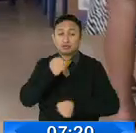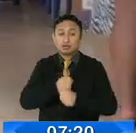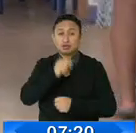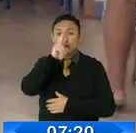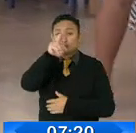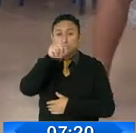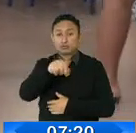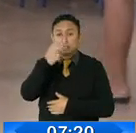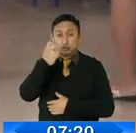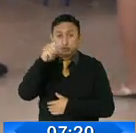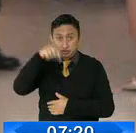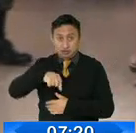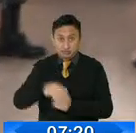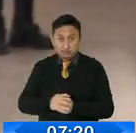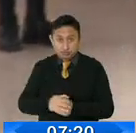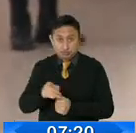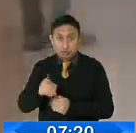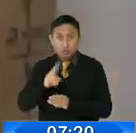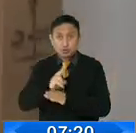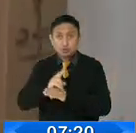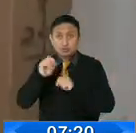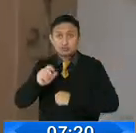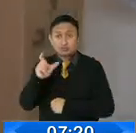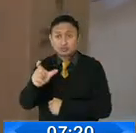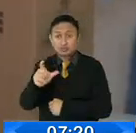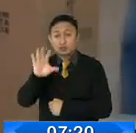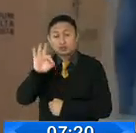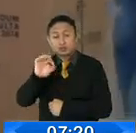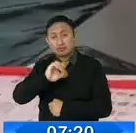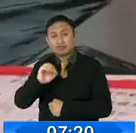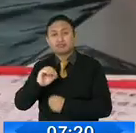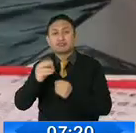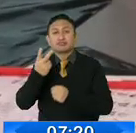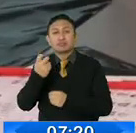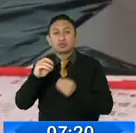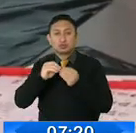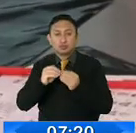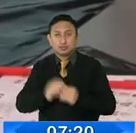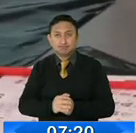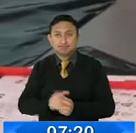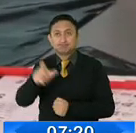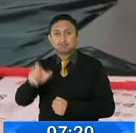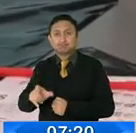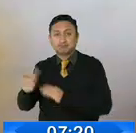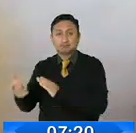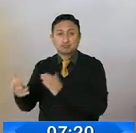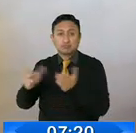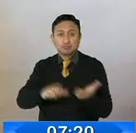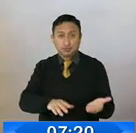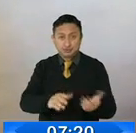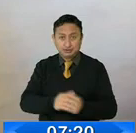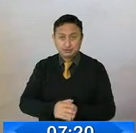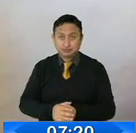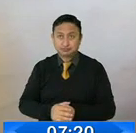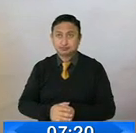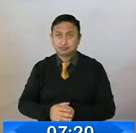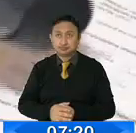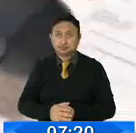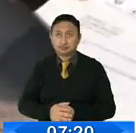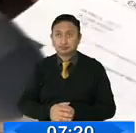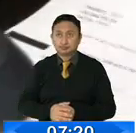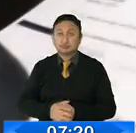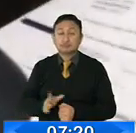que permitió la inscripción de cédulas con 9 y 12 dígitos, personas fallecidas a la fecha de presentación de firmas,